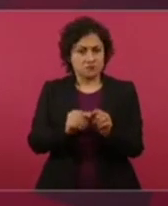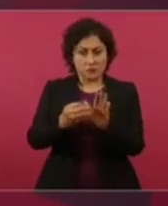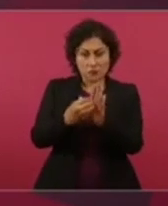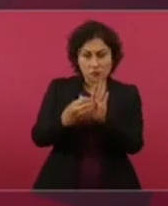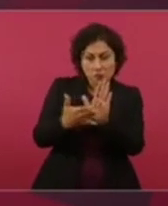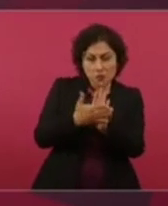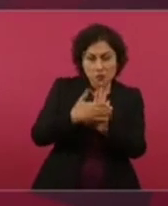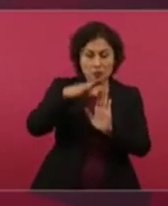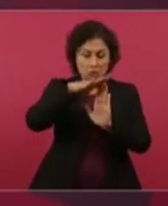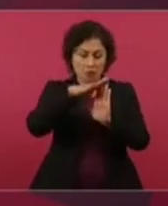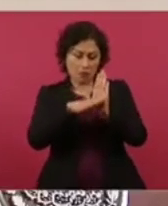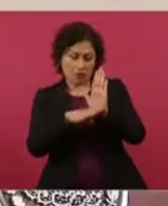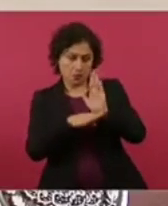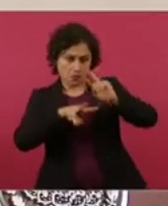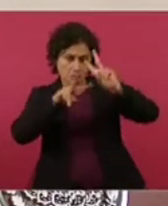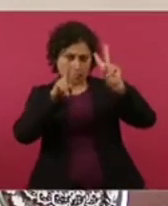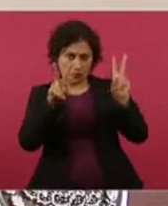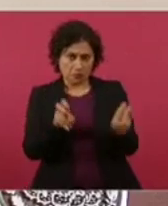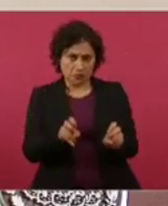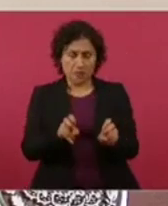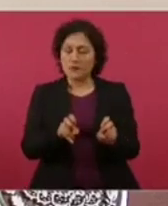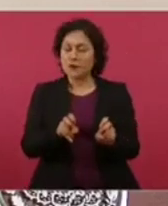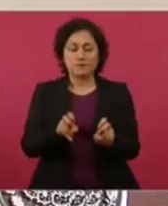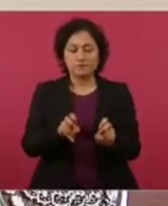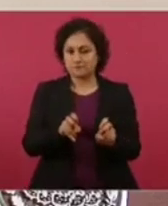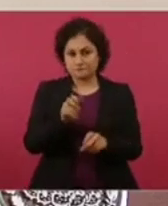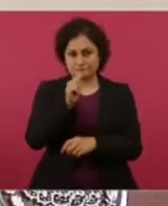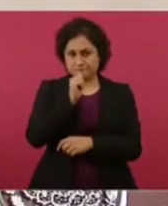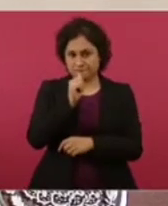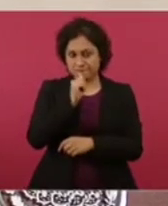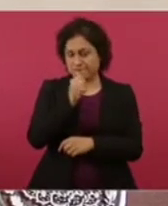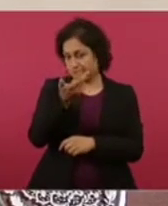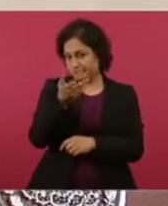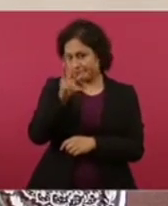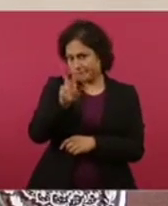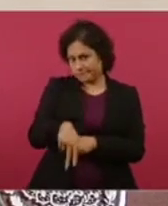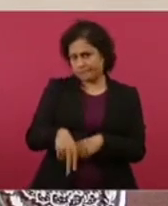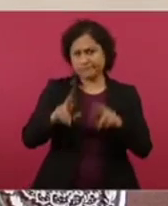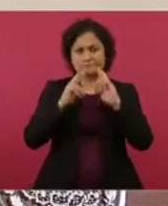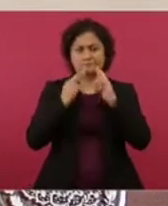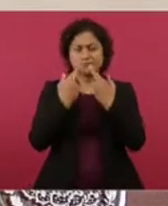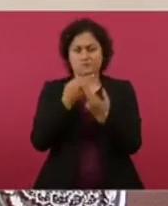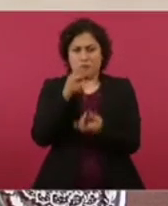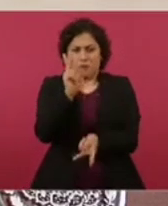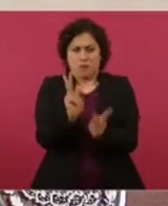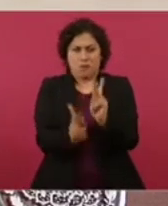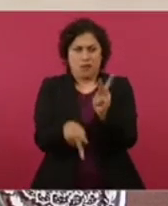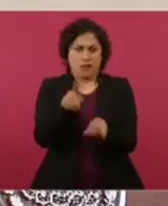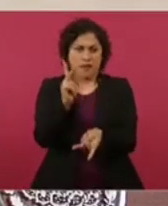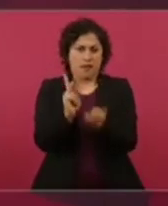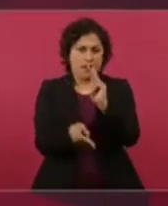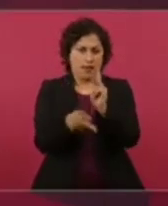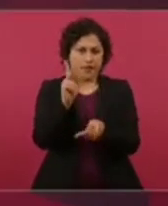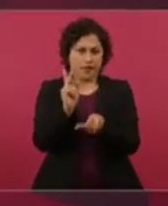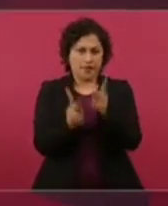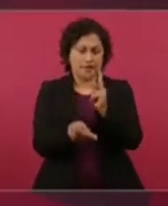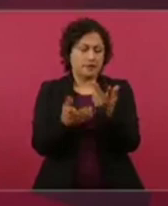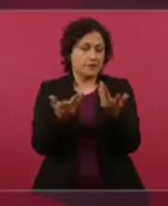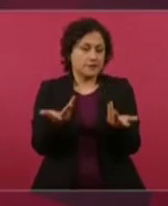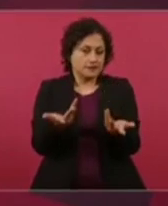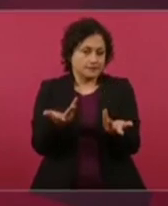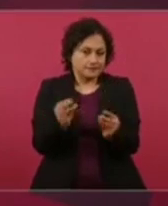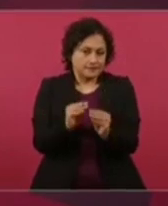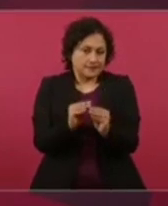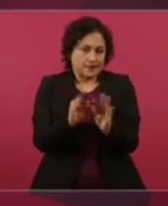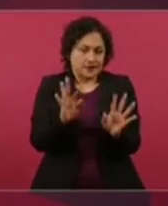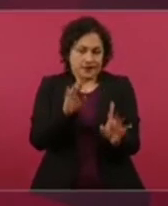definida, es una conversación desde luego con el propósito